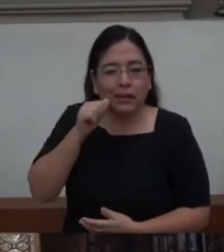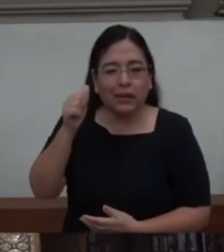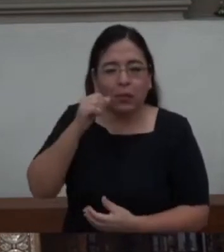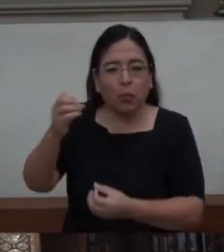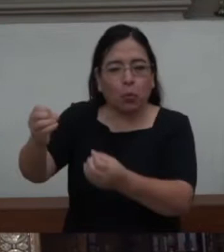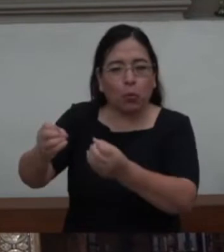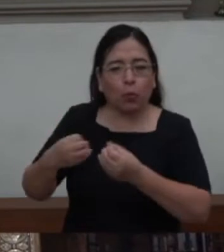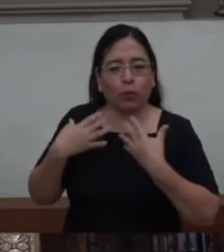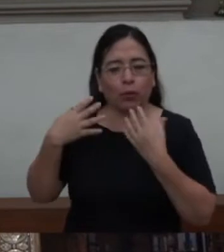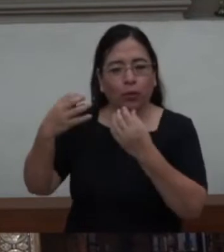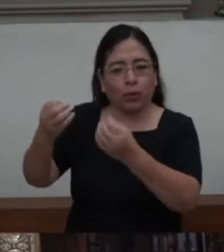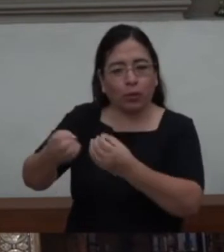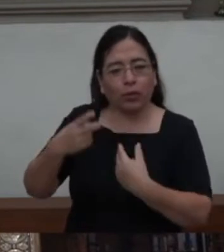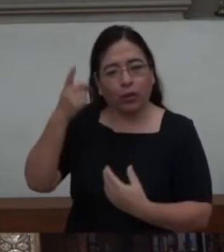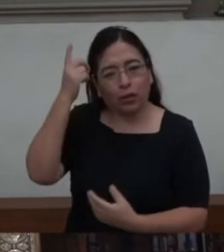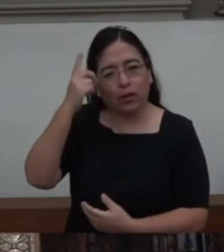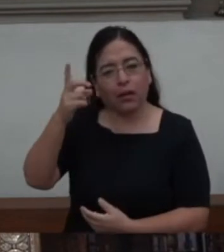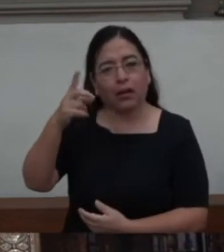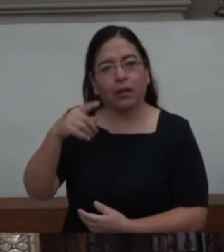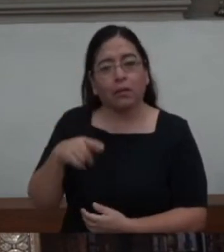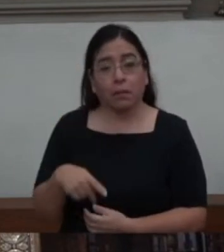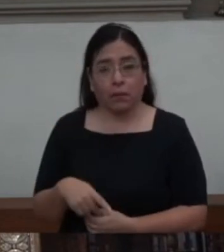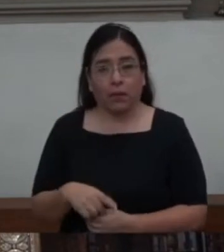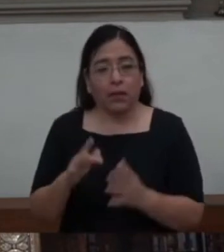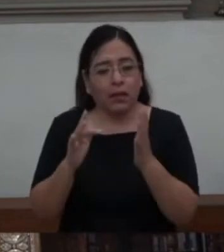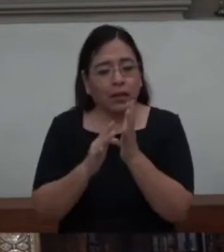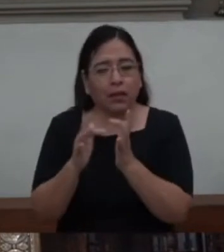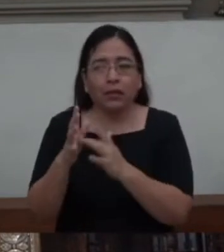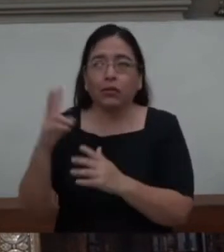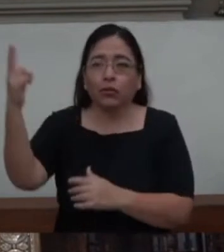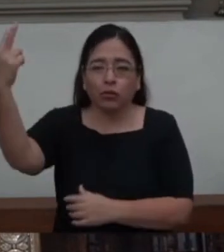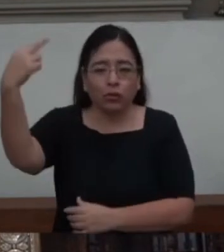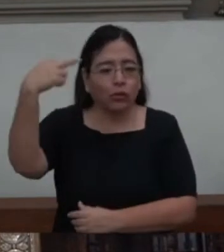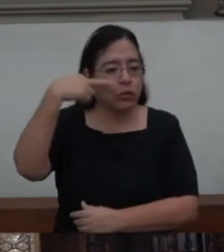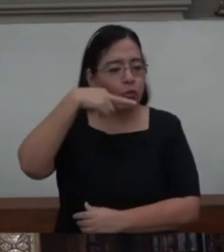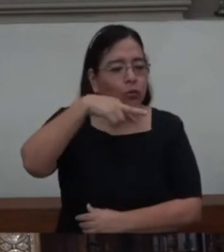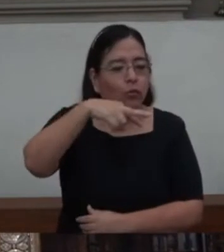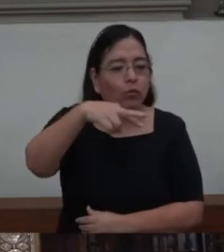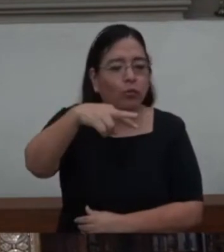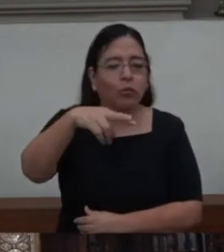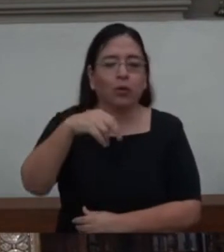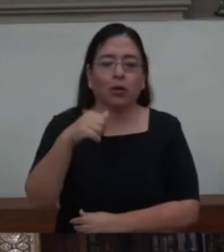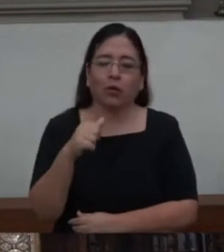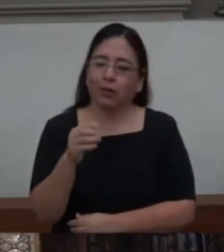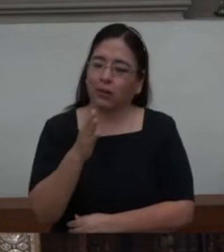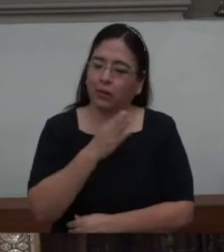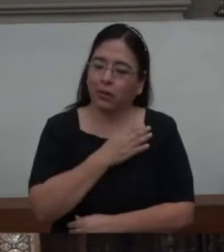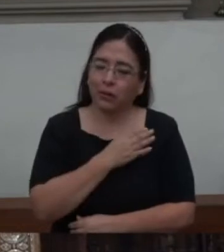¿Por qué? Porque nos miró. Porque tuvo una mirada de atención.